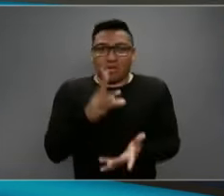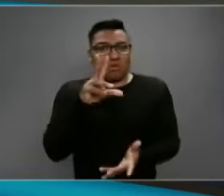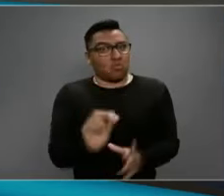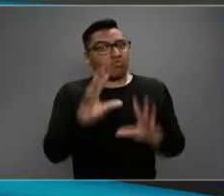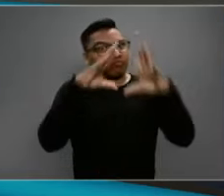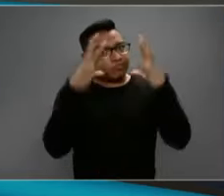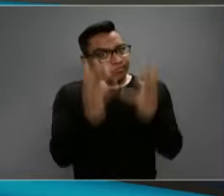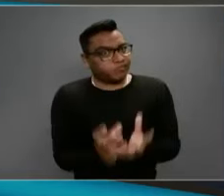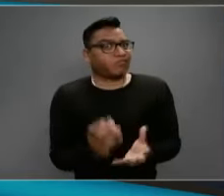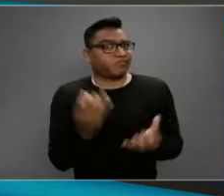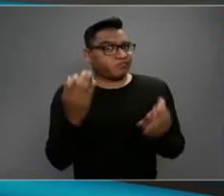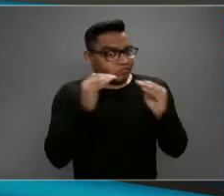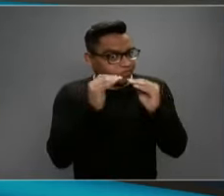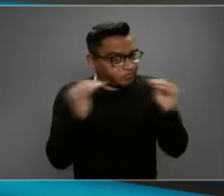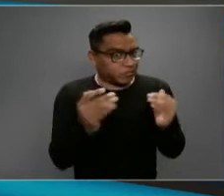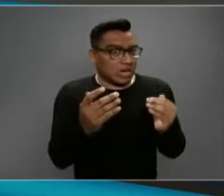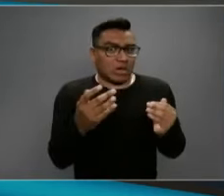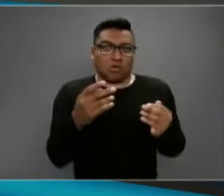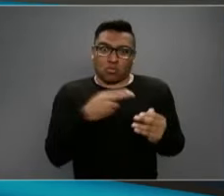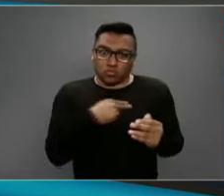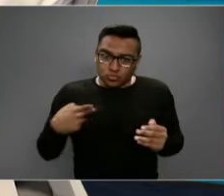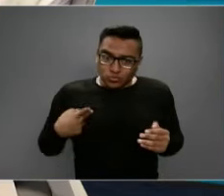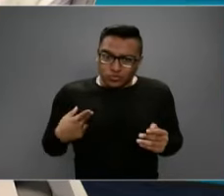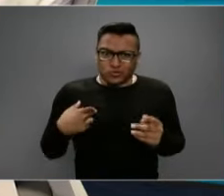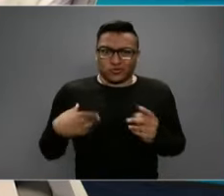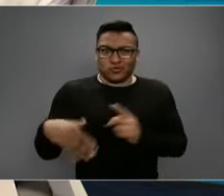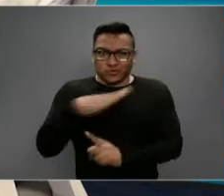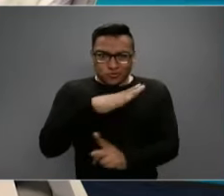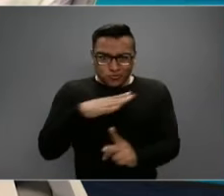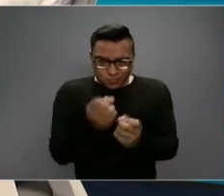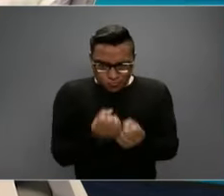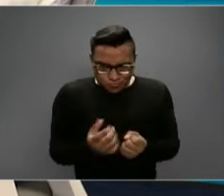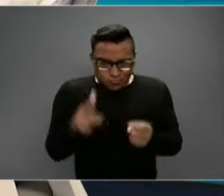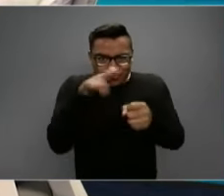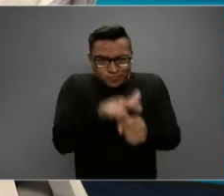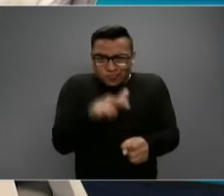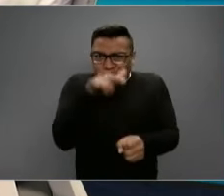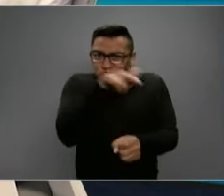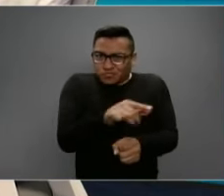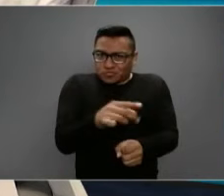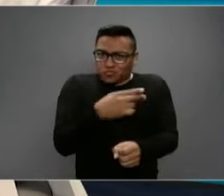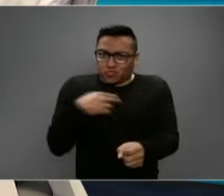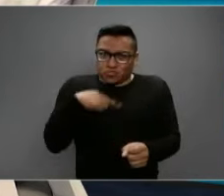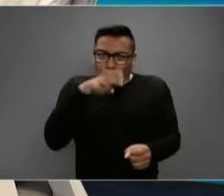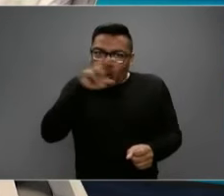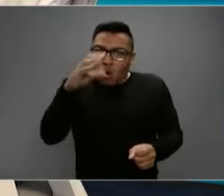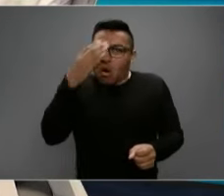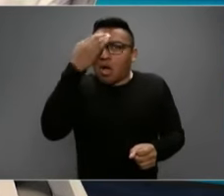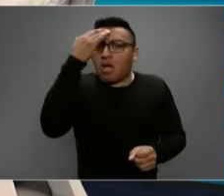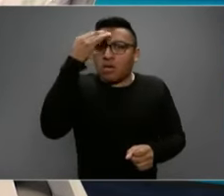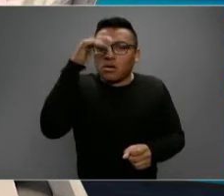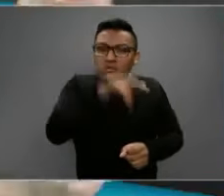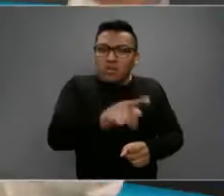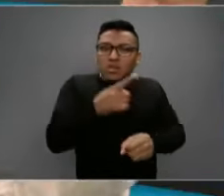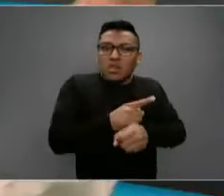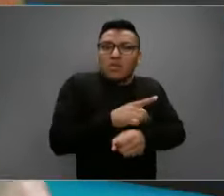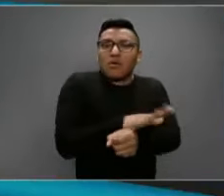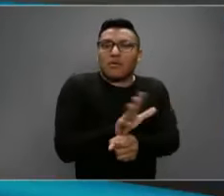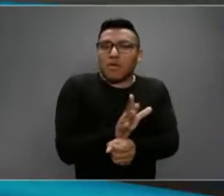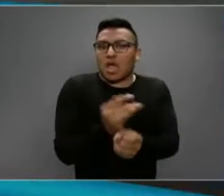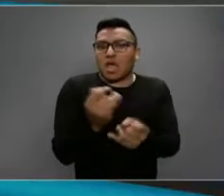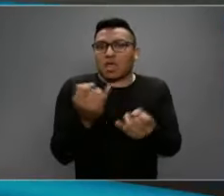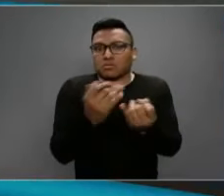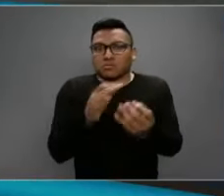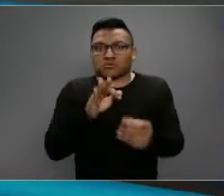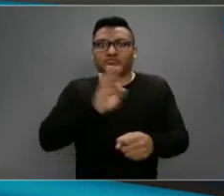reconocidas y reconocidos por el valor que tienen al enfrentarse a una enfermedad, en su momento en